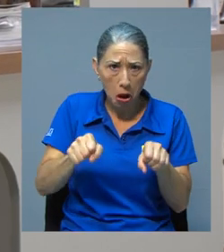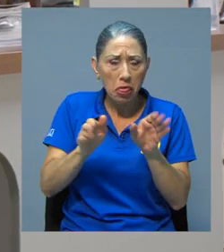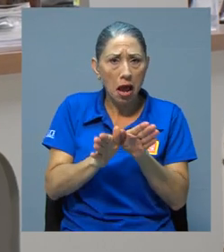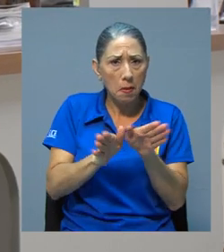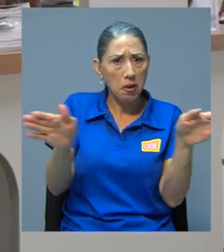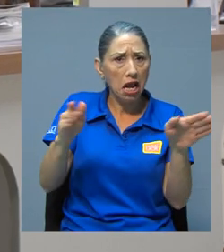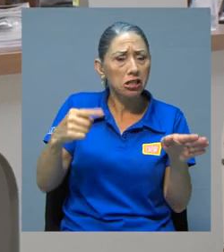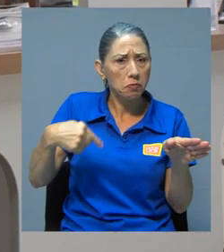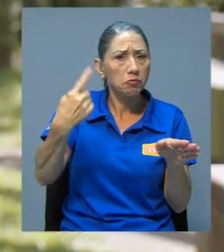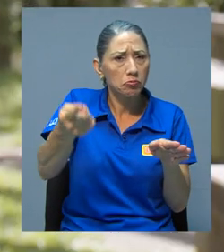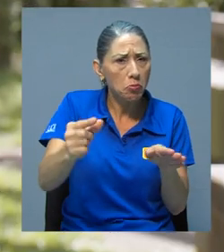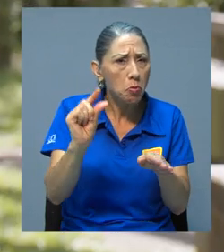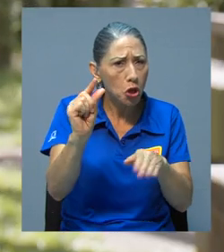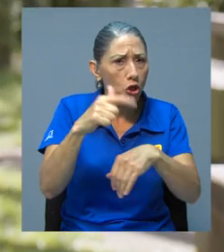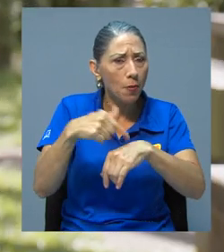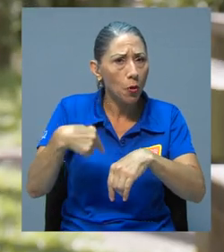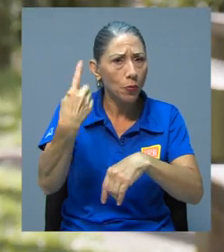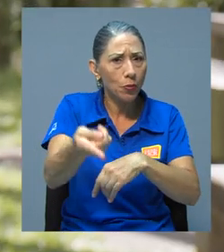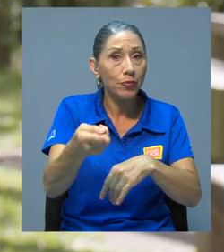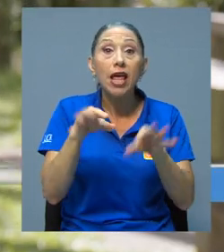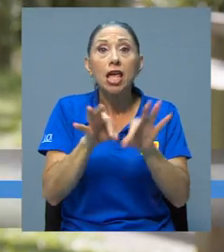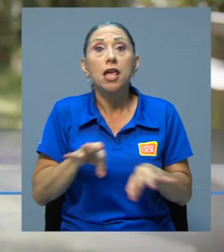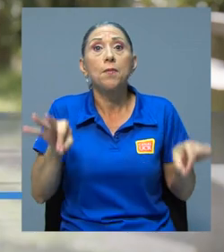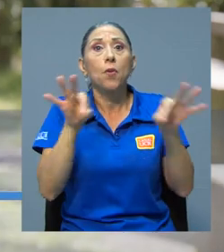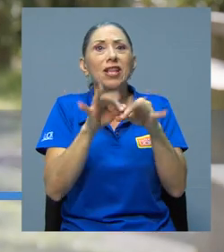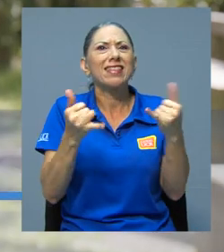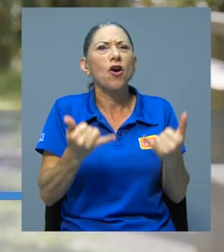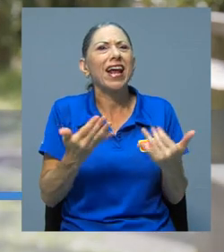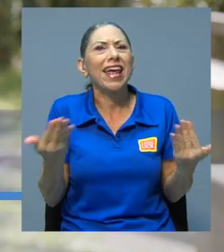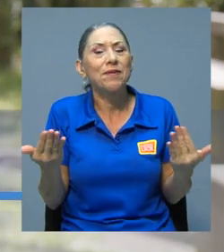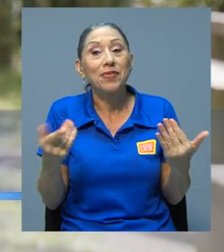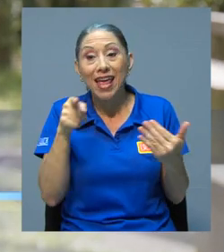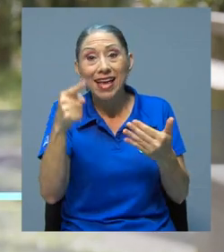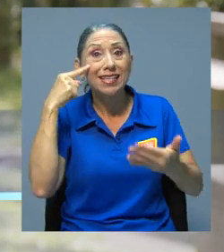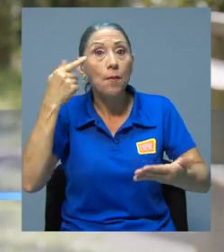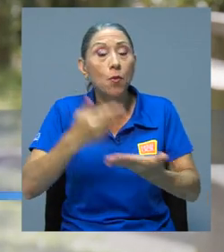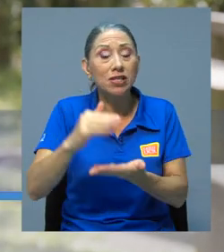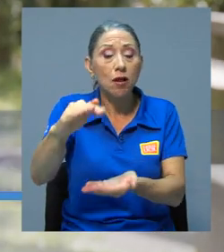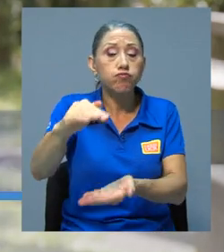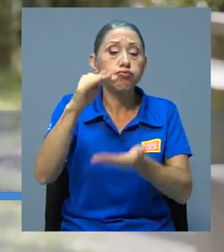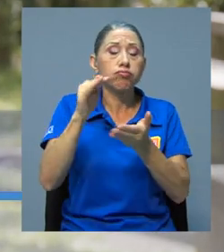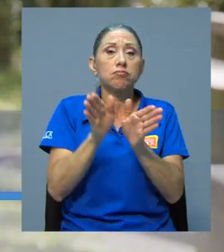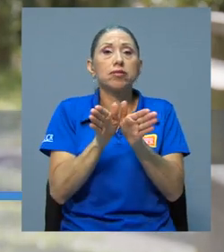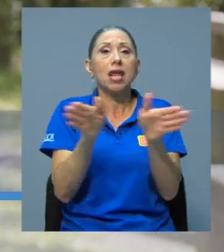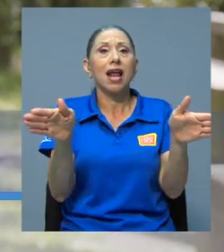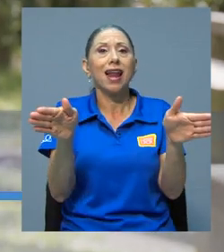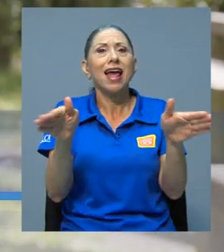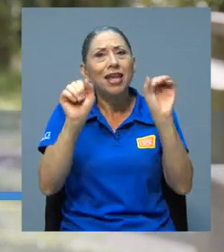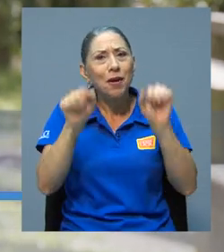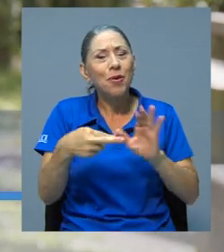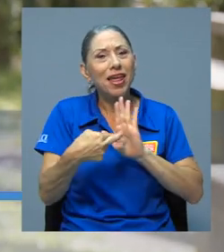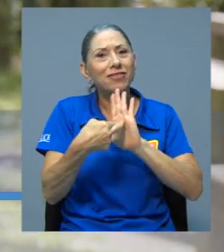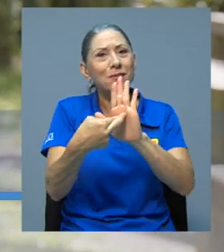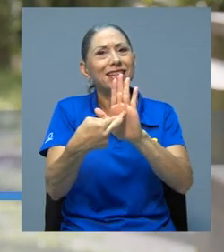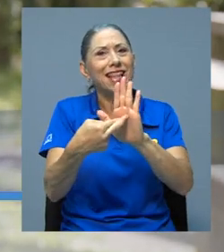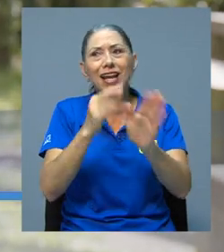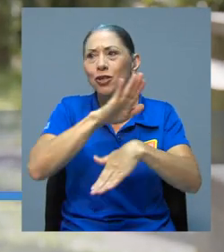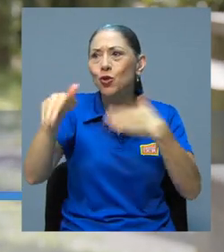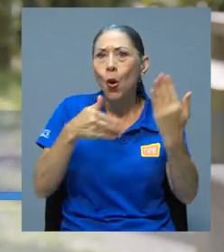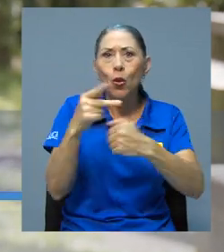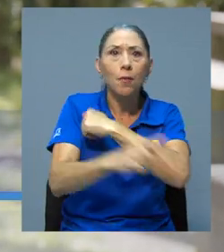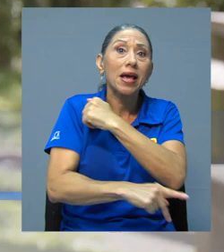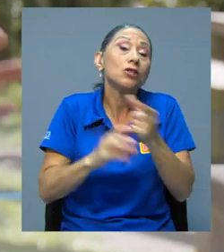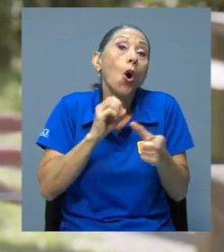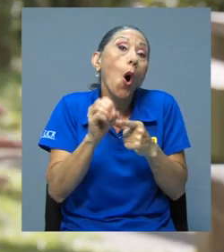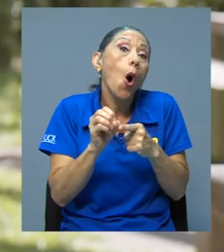futuro cercano. Lo importante y lo idóneo sería ampliar la muestra y que sea representativa a nivel nacional por lo menos, o si no,